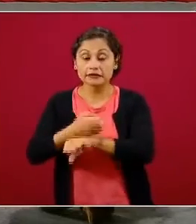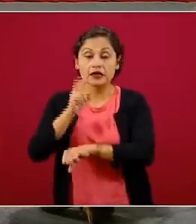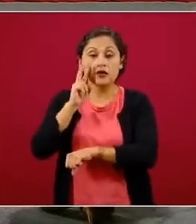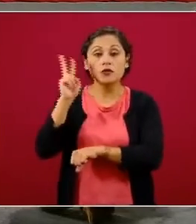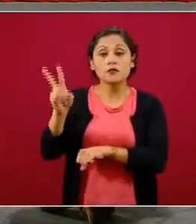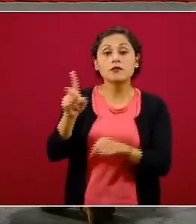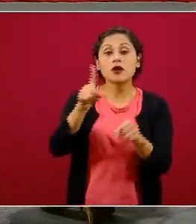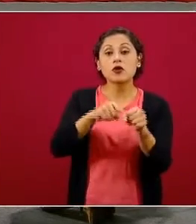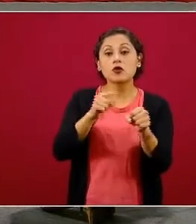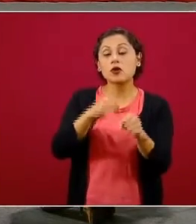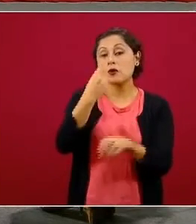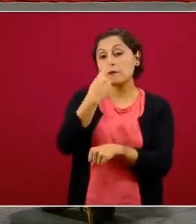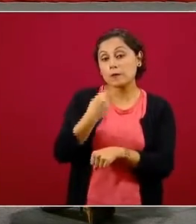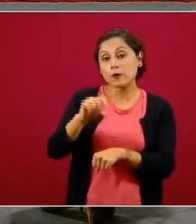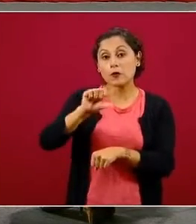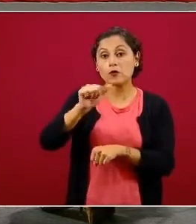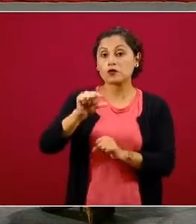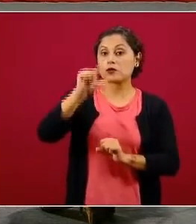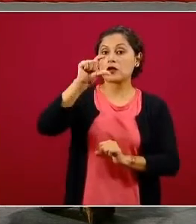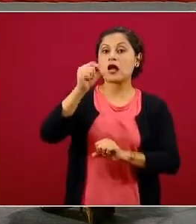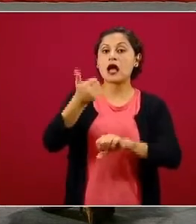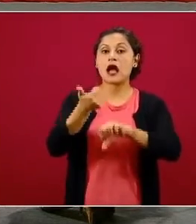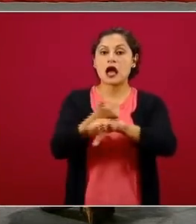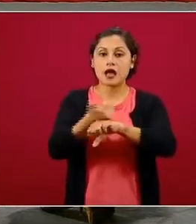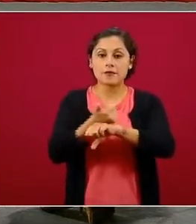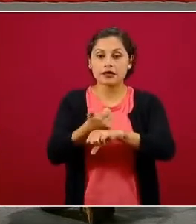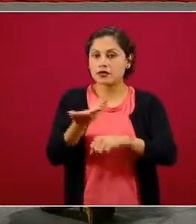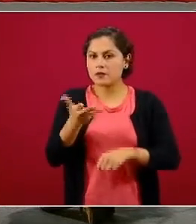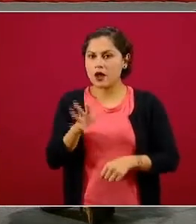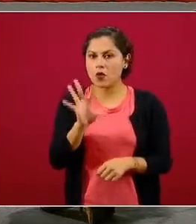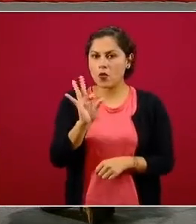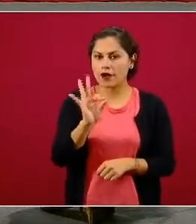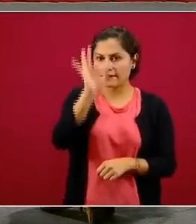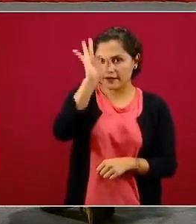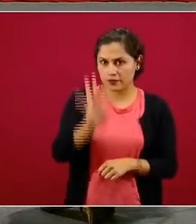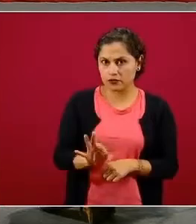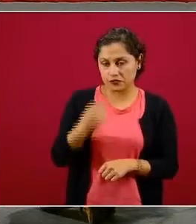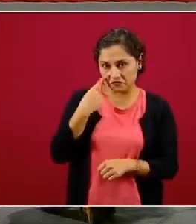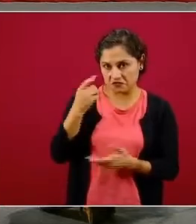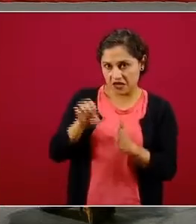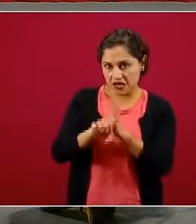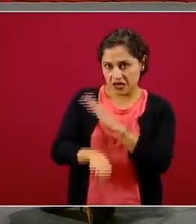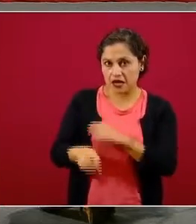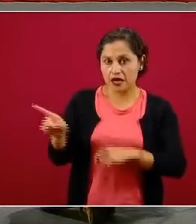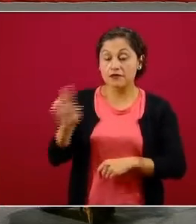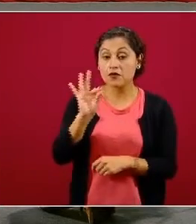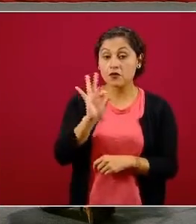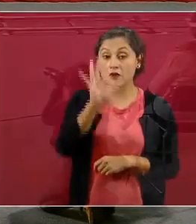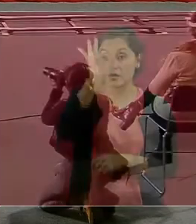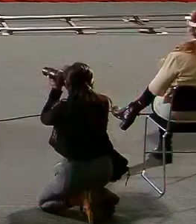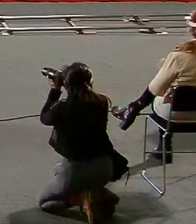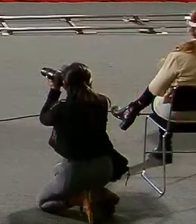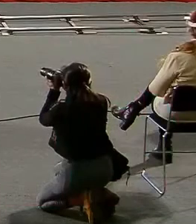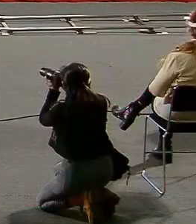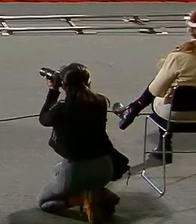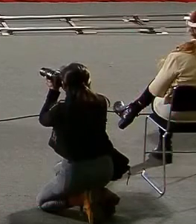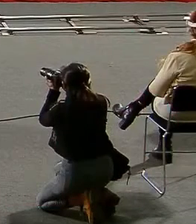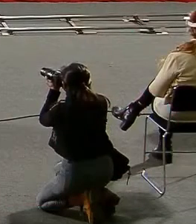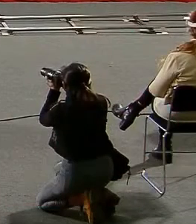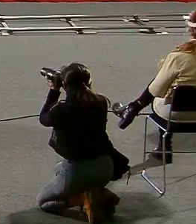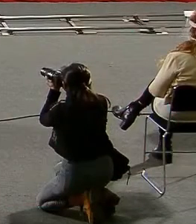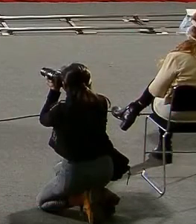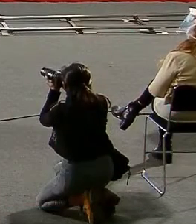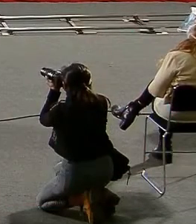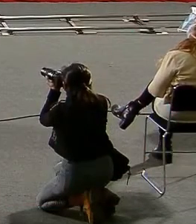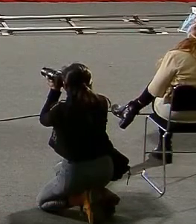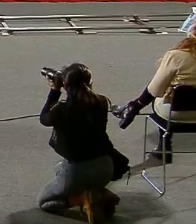rojo y una parte en amarillo. 40% de esta, si es que se comporta como se está comportando en general